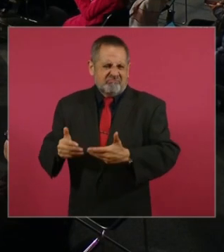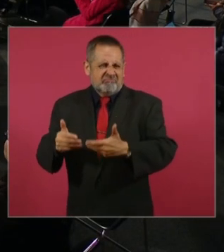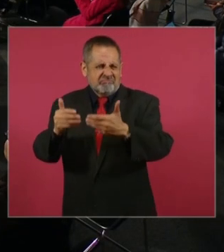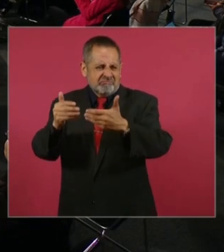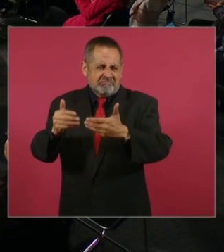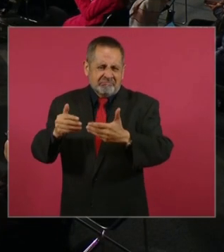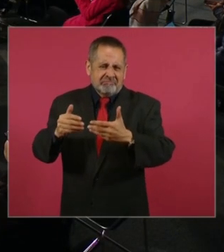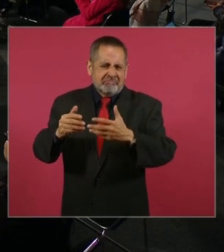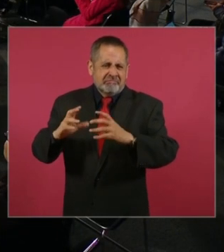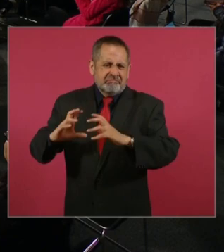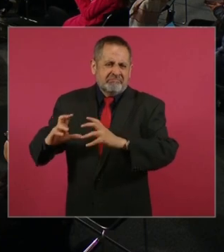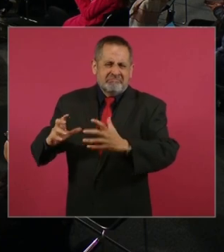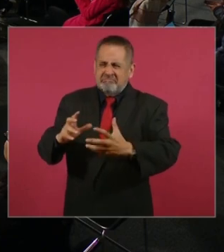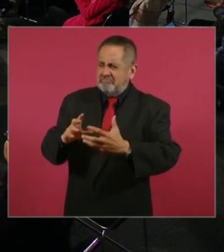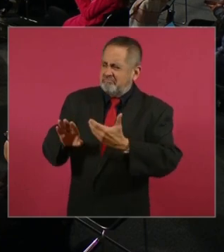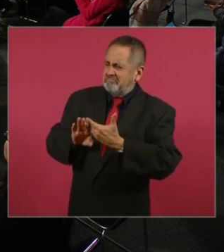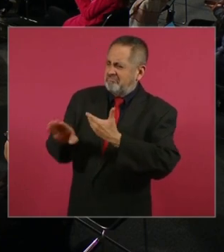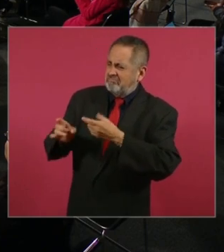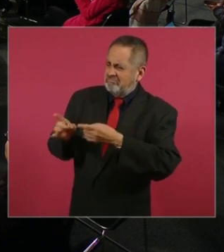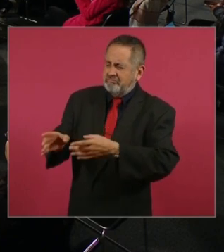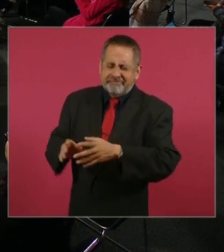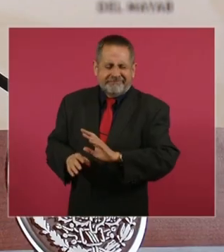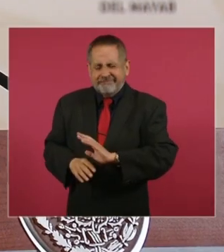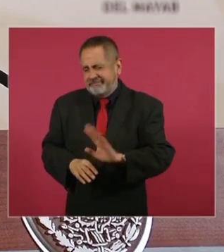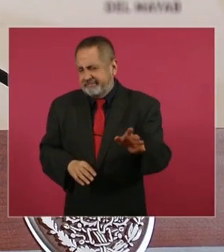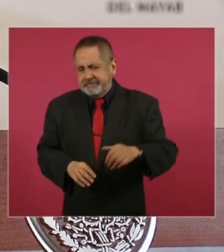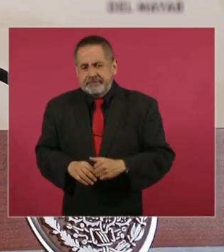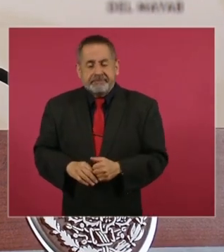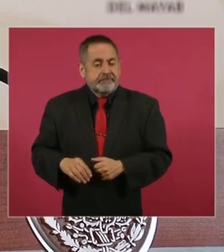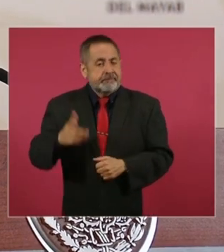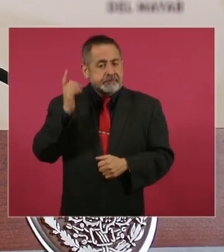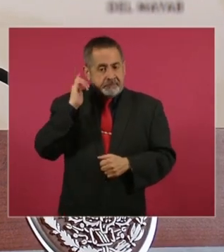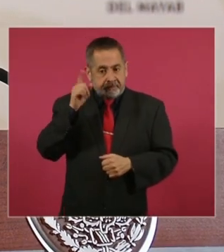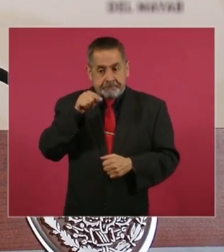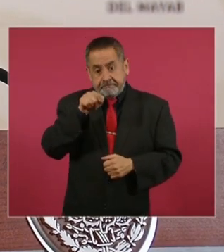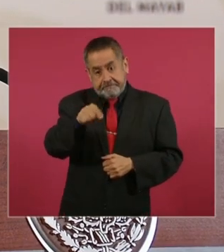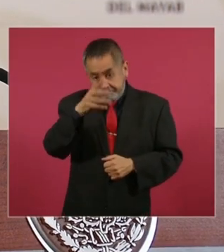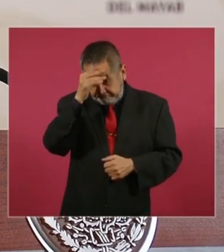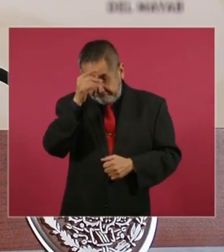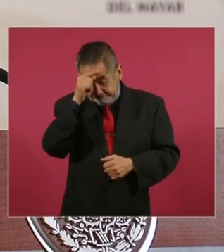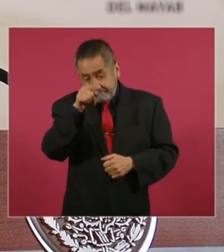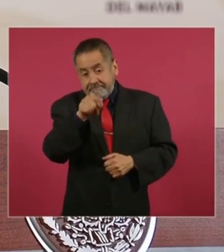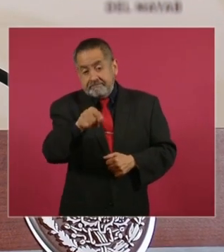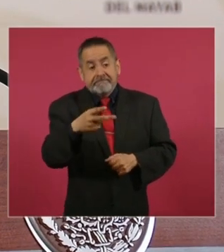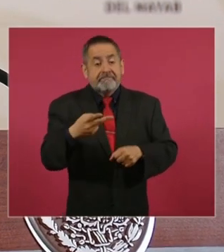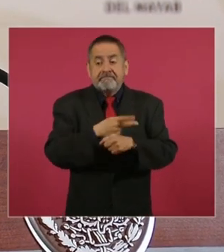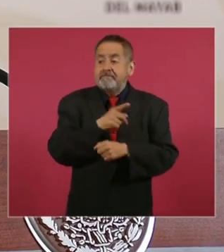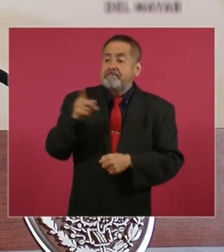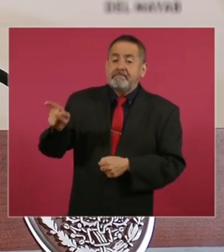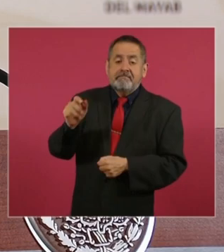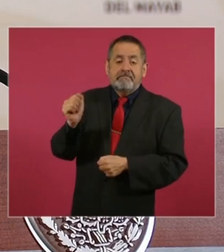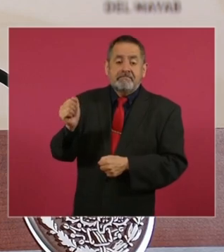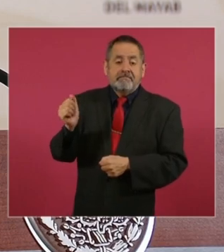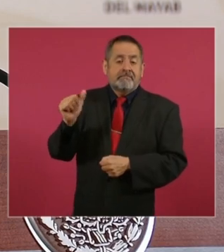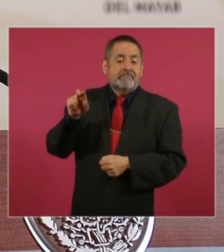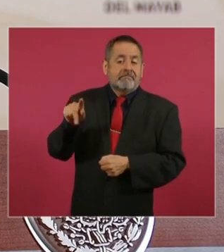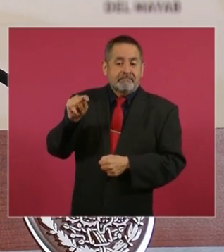que ojalá y tome nota de lo que le pasó a Desanti,